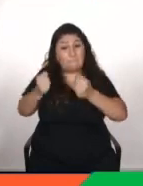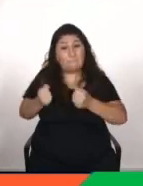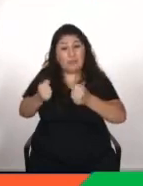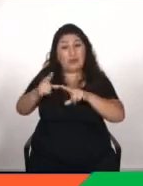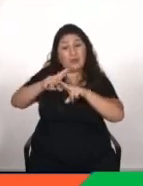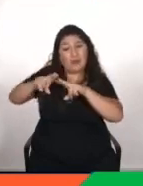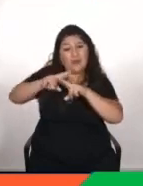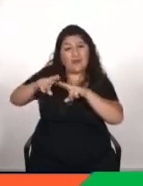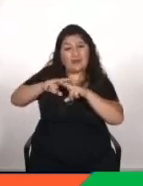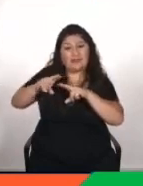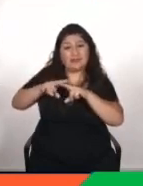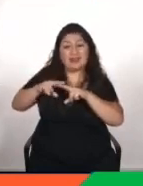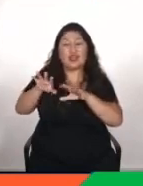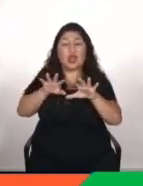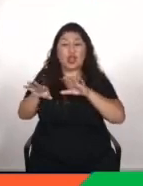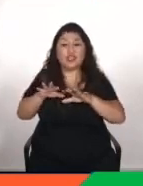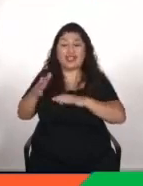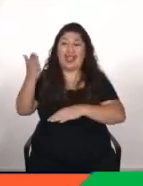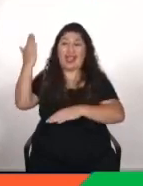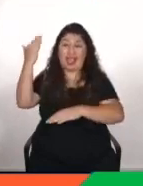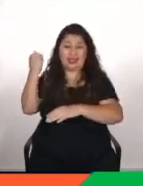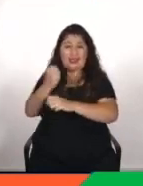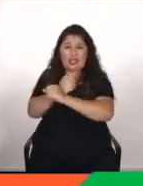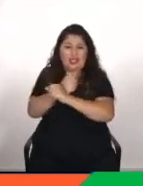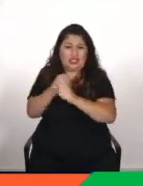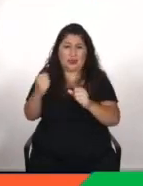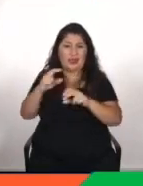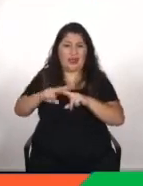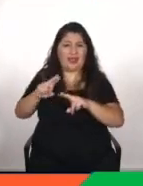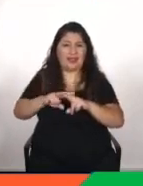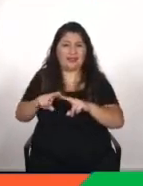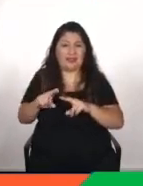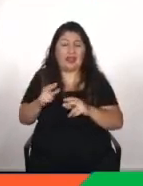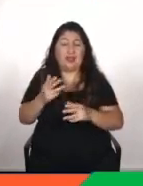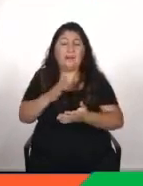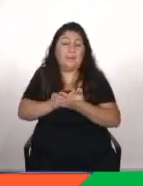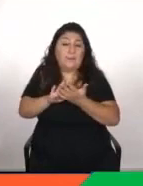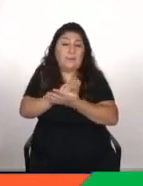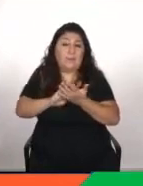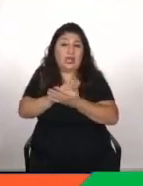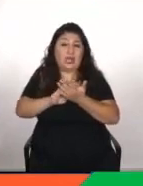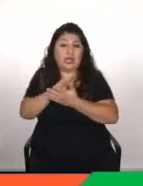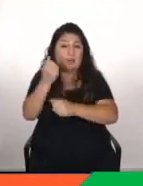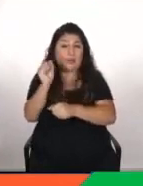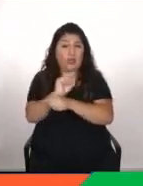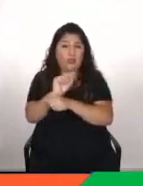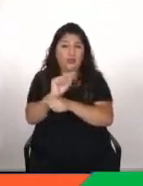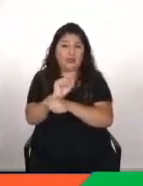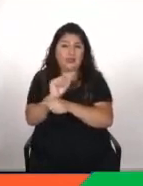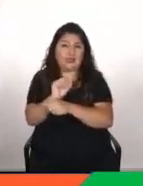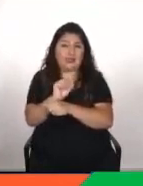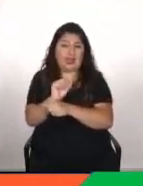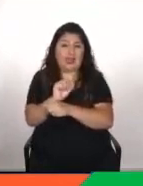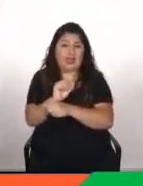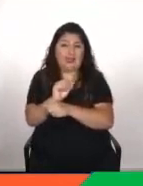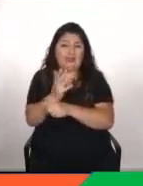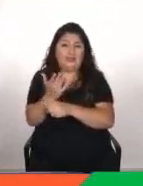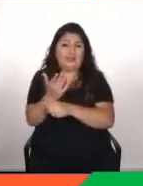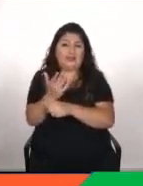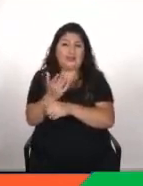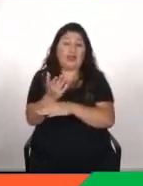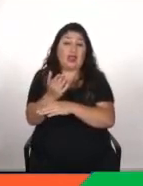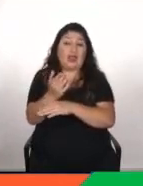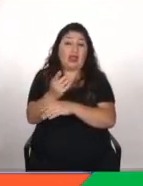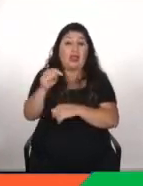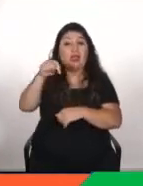unos años creíamos que no se podían automatizar procesos como pues por ejemplo conducir un coche ¿vale? conducir un coche ahora estamos